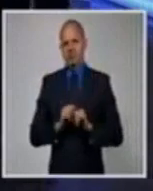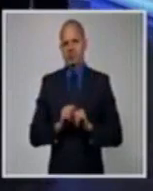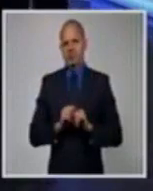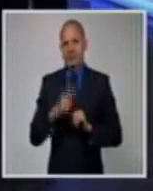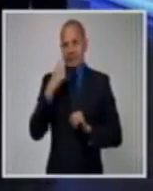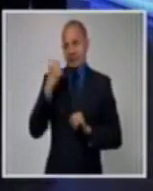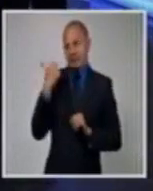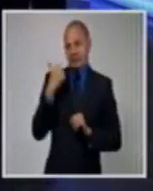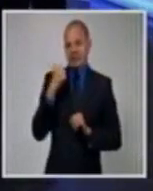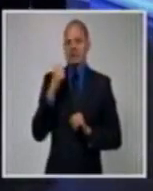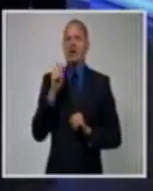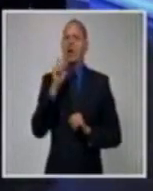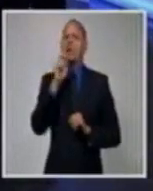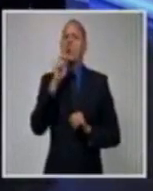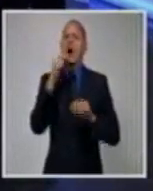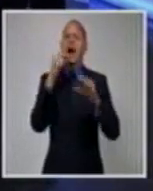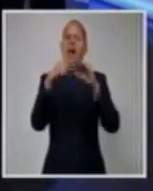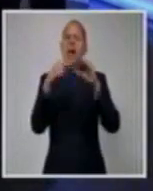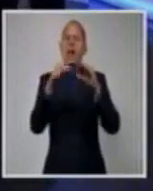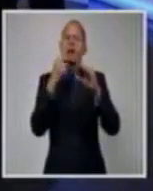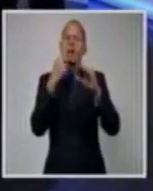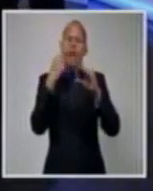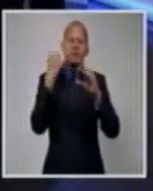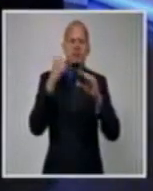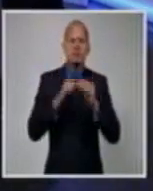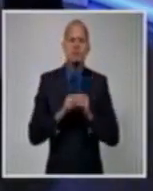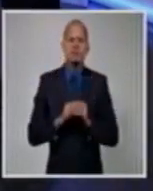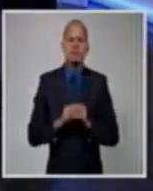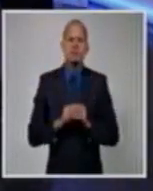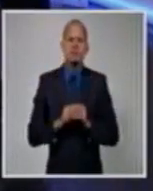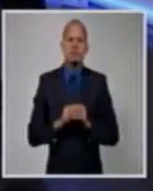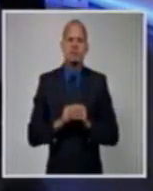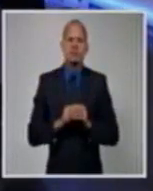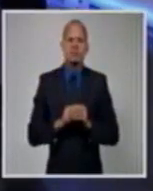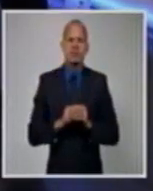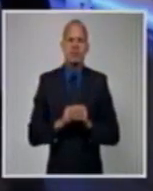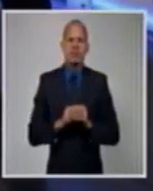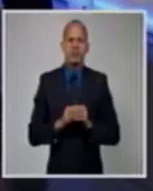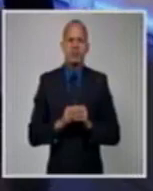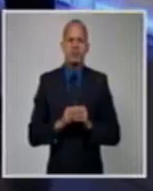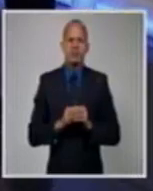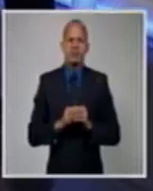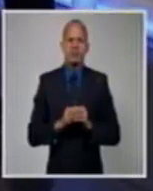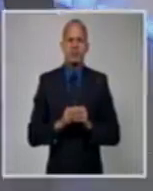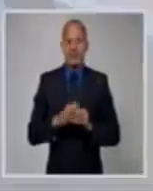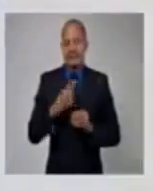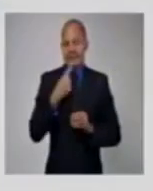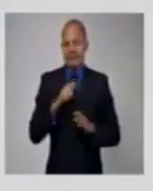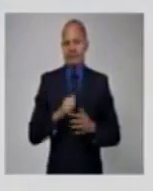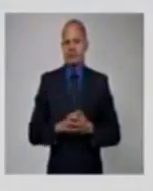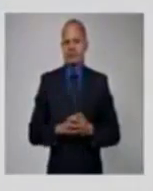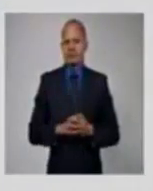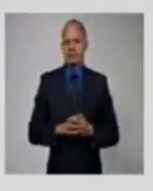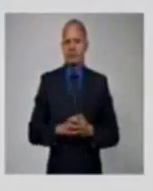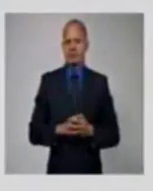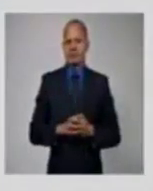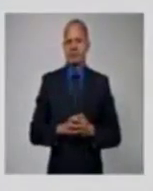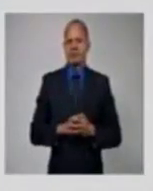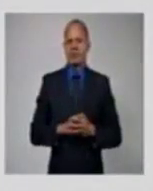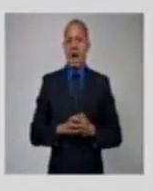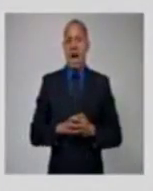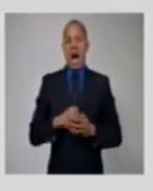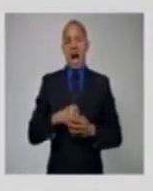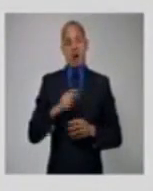este segmento del Noticiero Estelar con parte de lo que dice. En lo primero que tenemos que estar claros, véanlo ustedes, los revolucionarios,